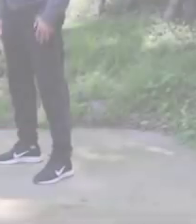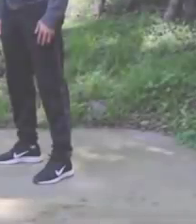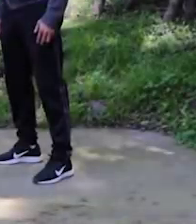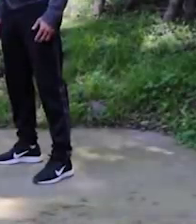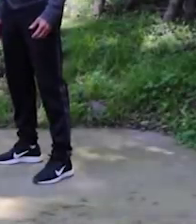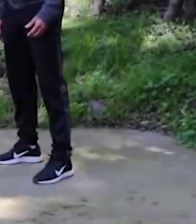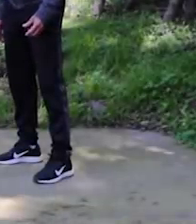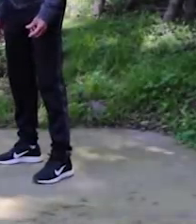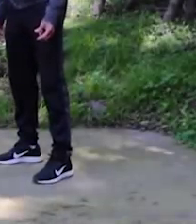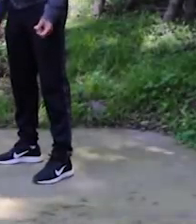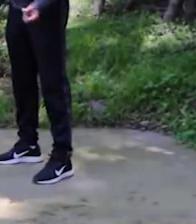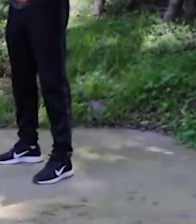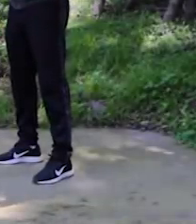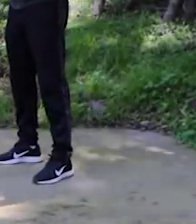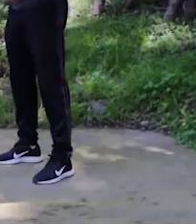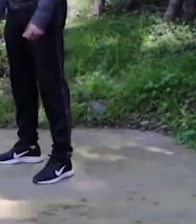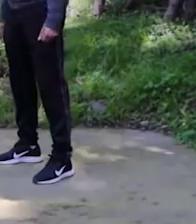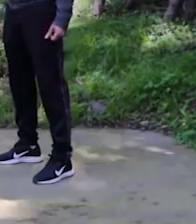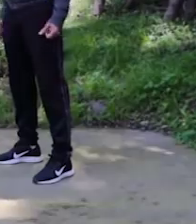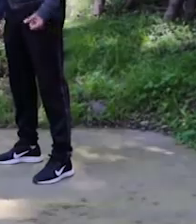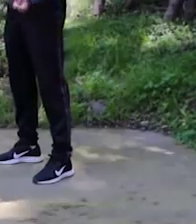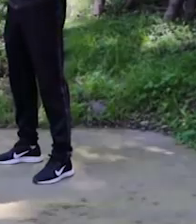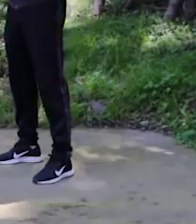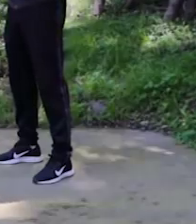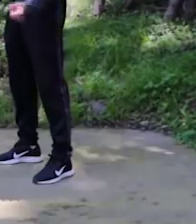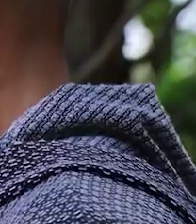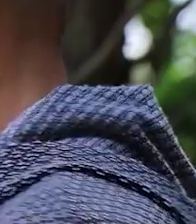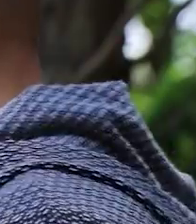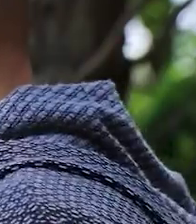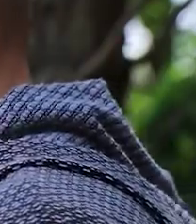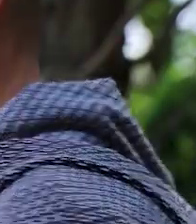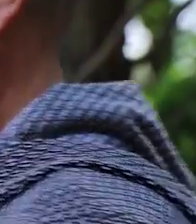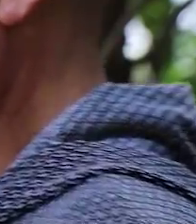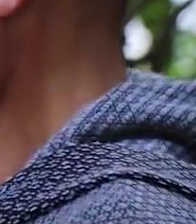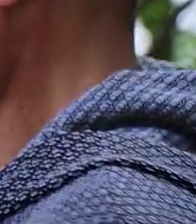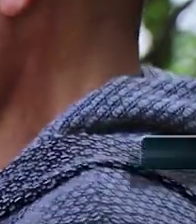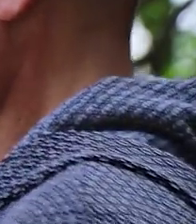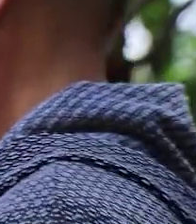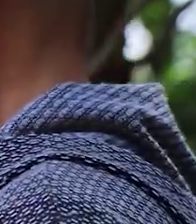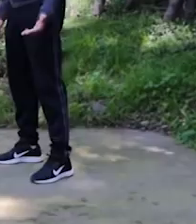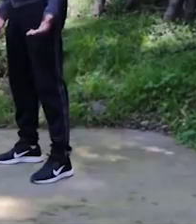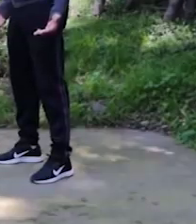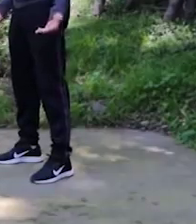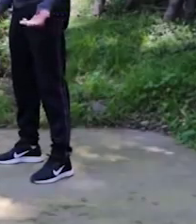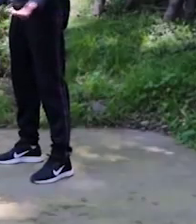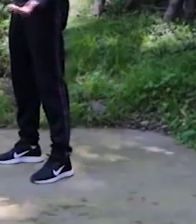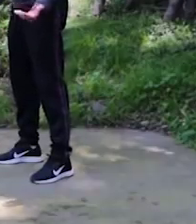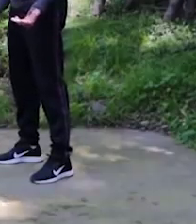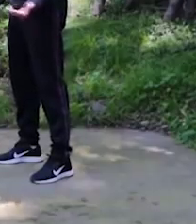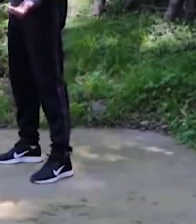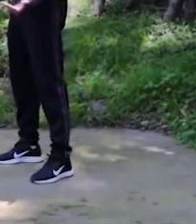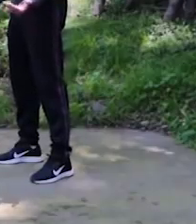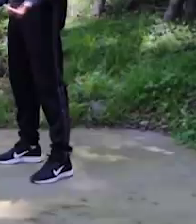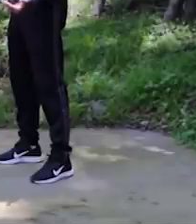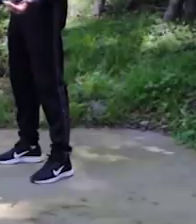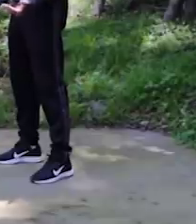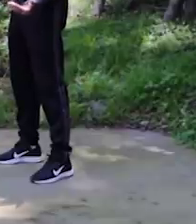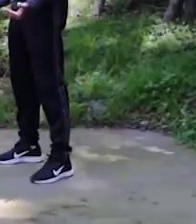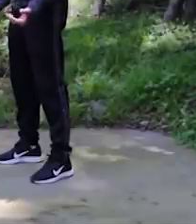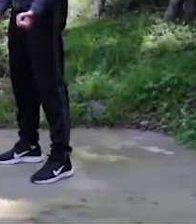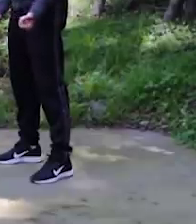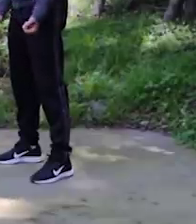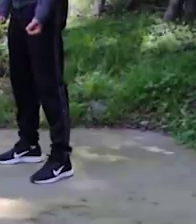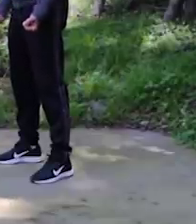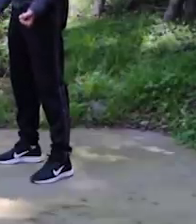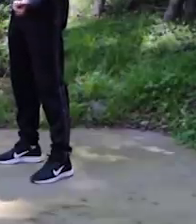Ahora vamos a trabajar el brazo de bíceps. Nos vamos a parar derechos. Vamos a pegar los codos a